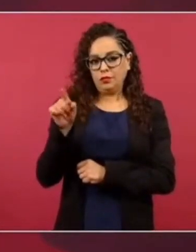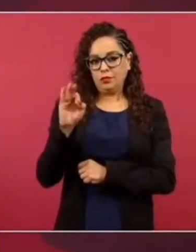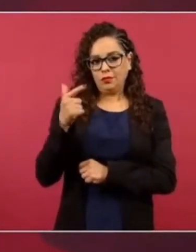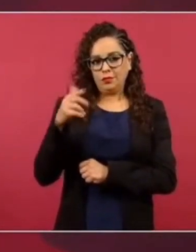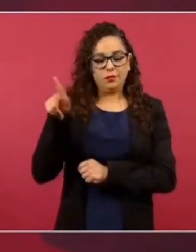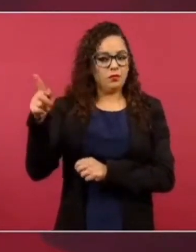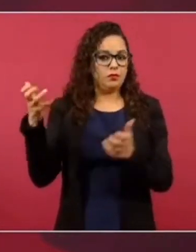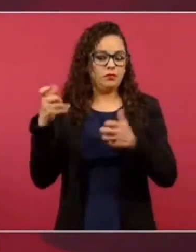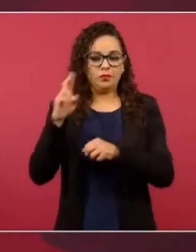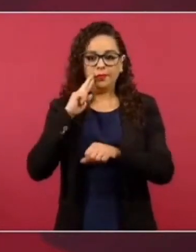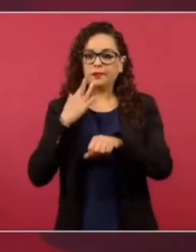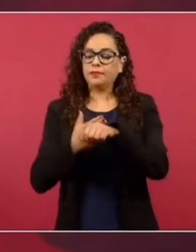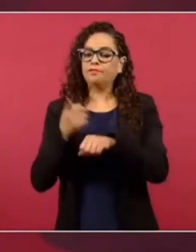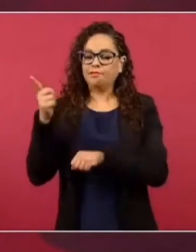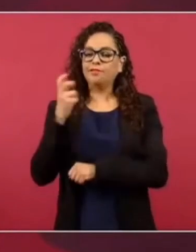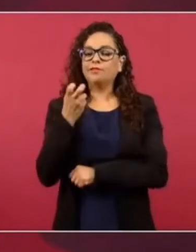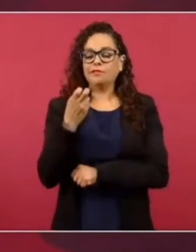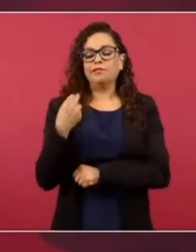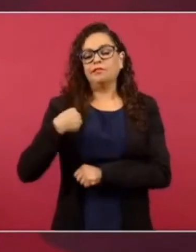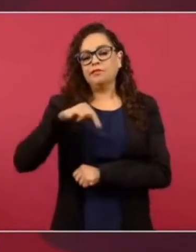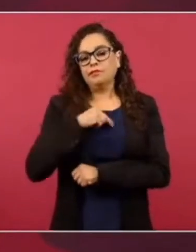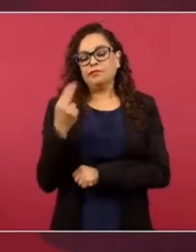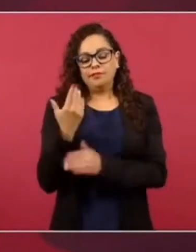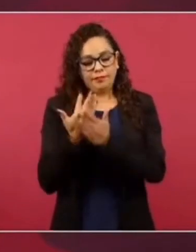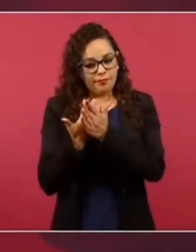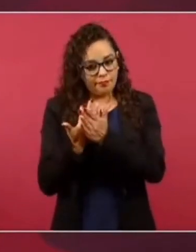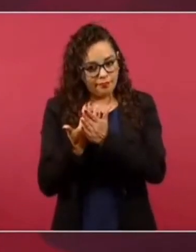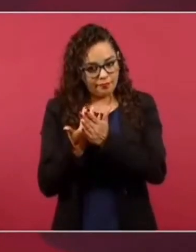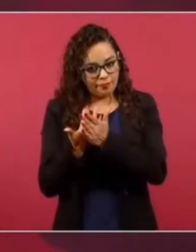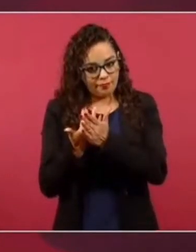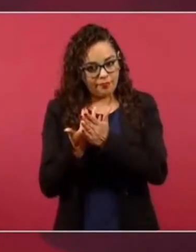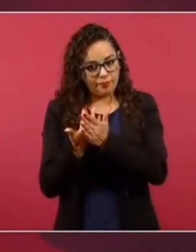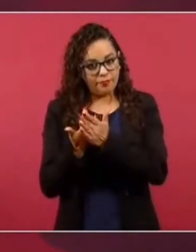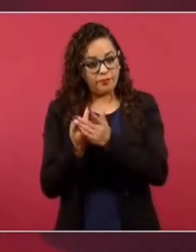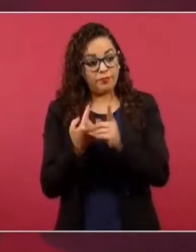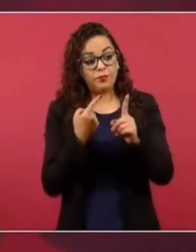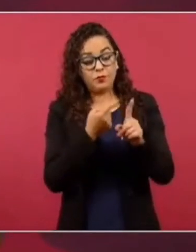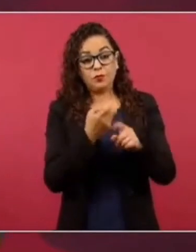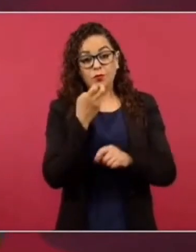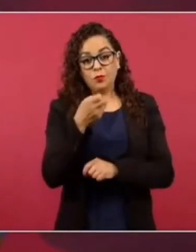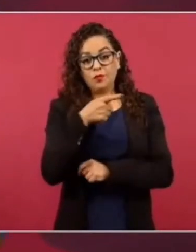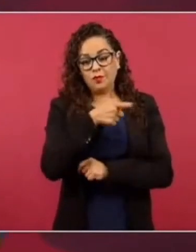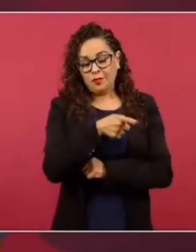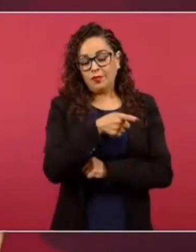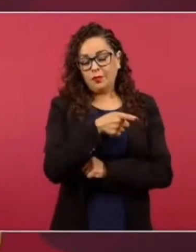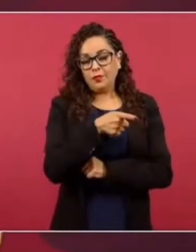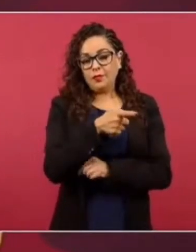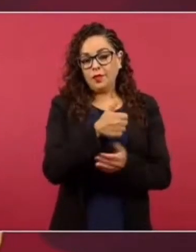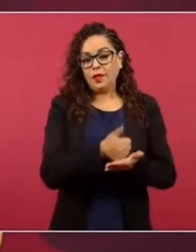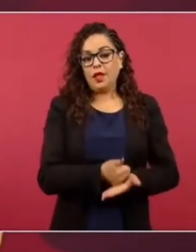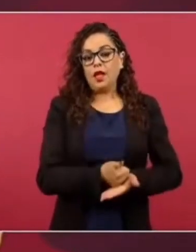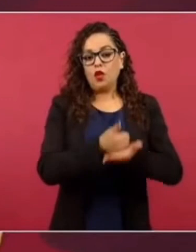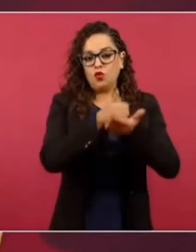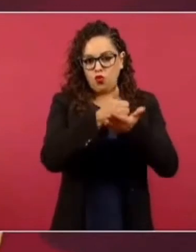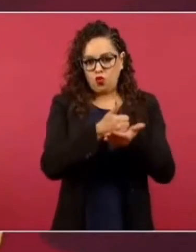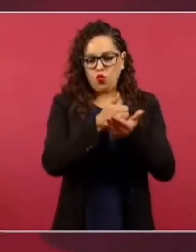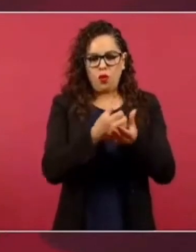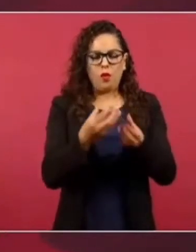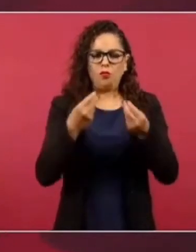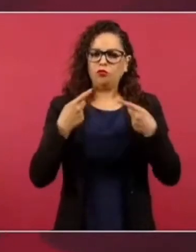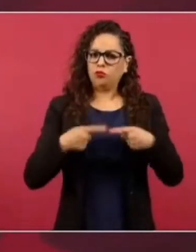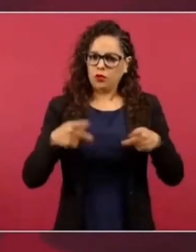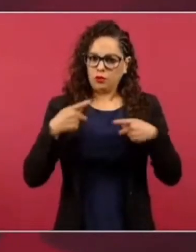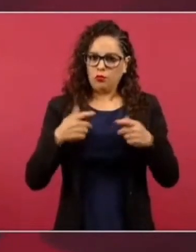esperarnos y el padre Solalinde está ayudando y muchas personas